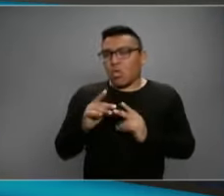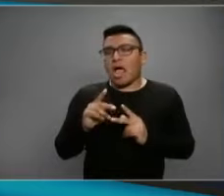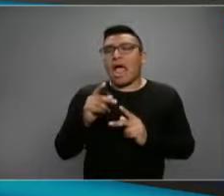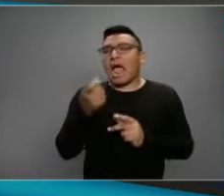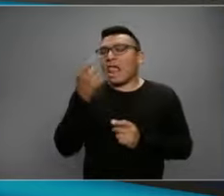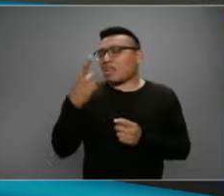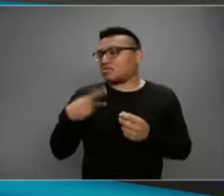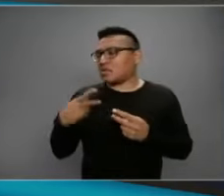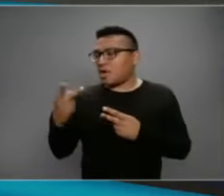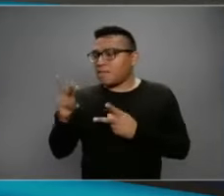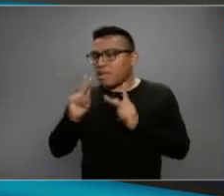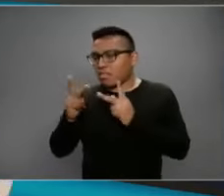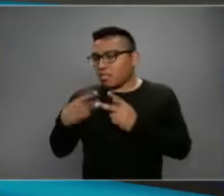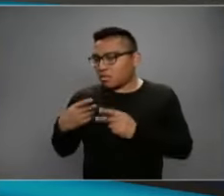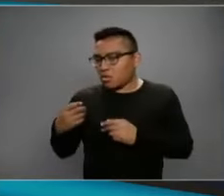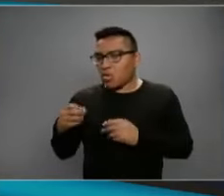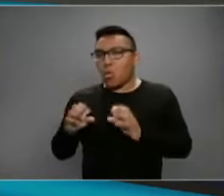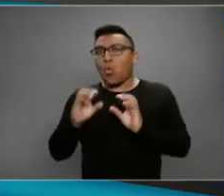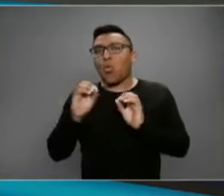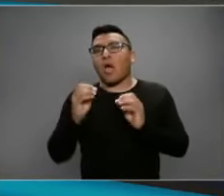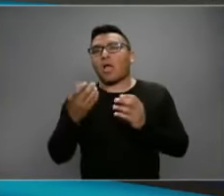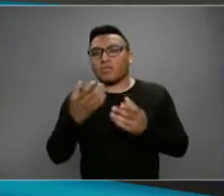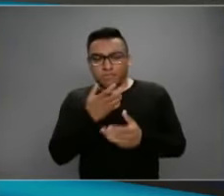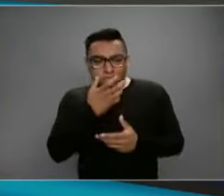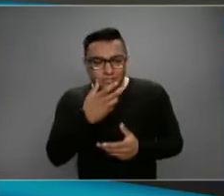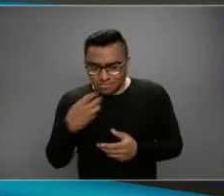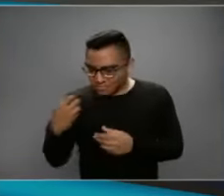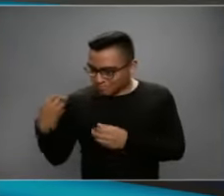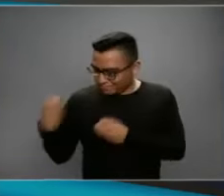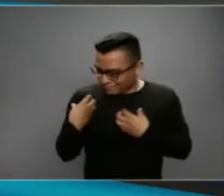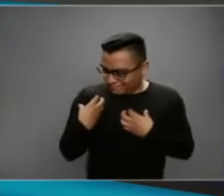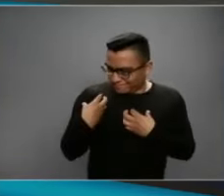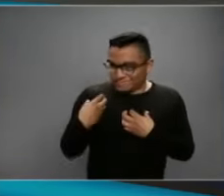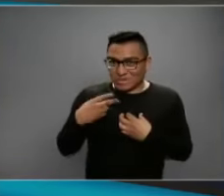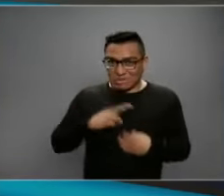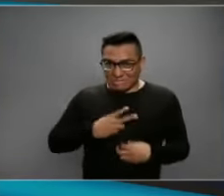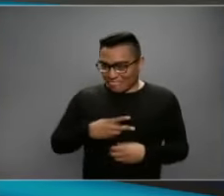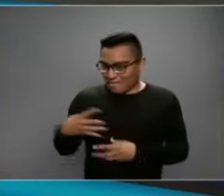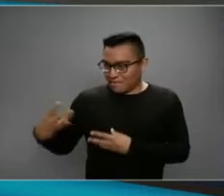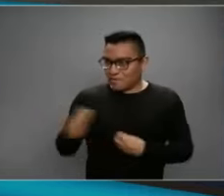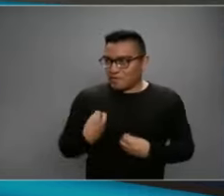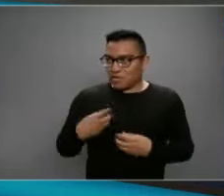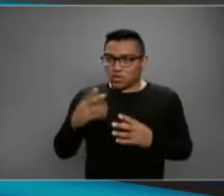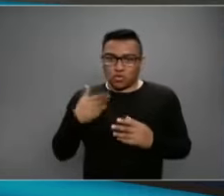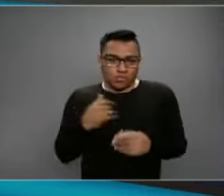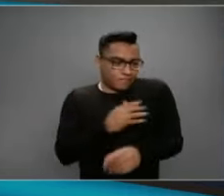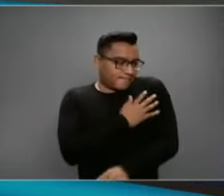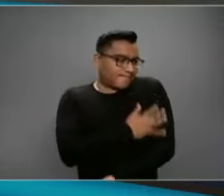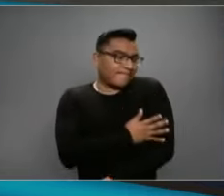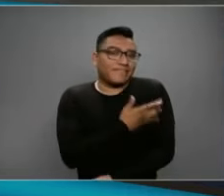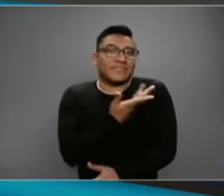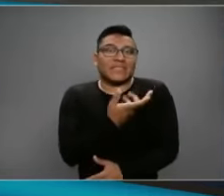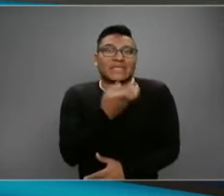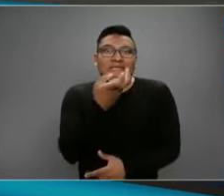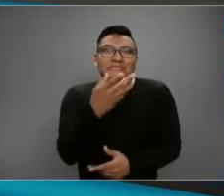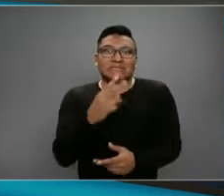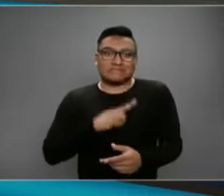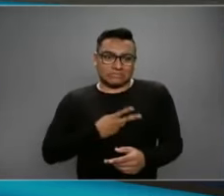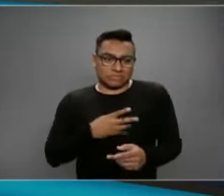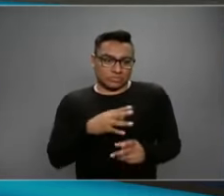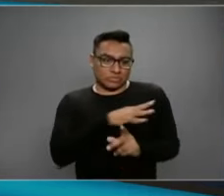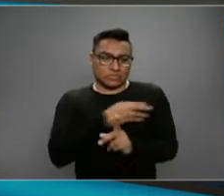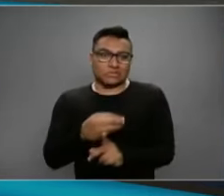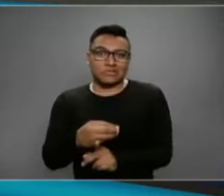alguien le habló aquí a un lado, pasó a alguien y estornudó sin un cuidado y yo hago esto, potencialmente puedo traer